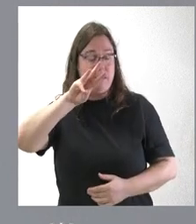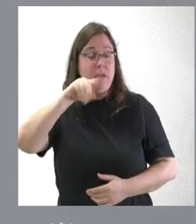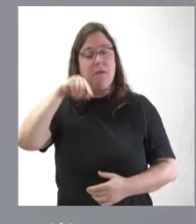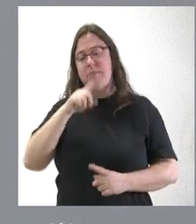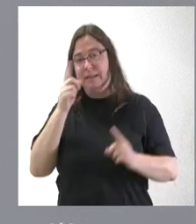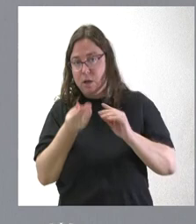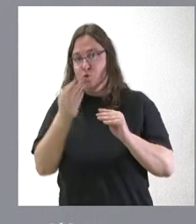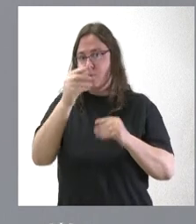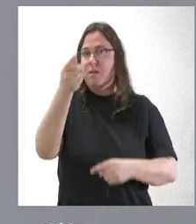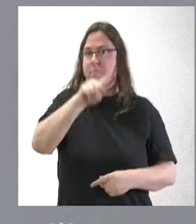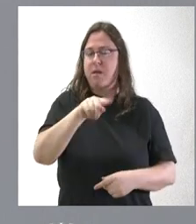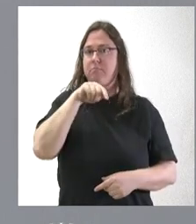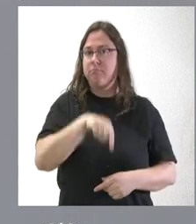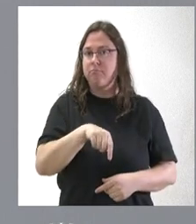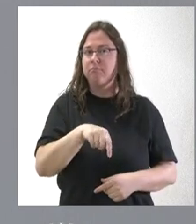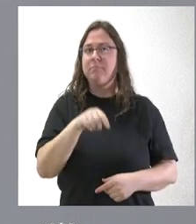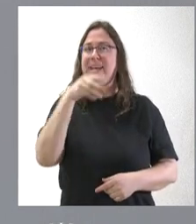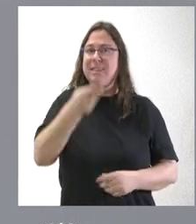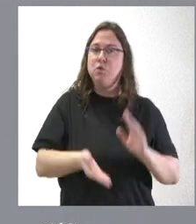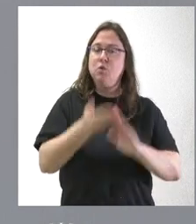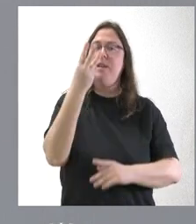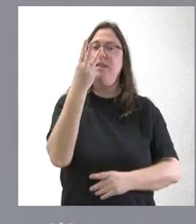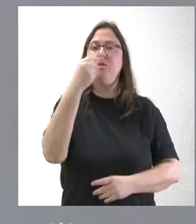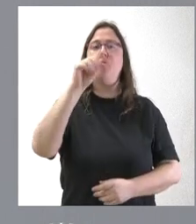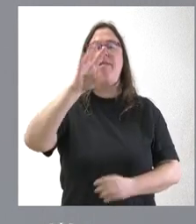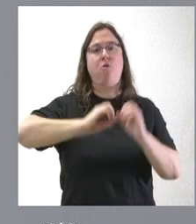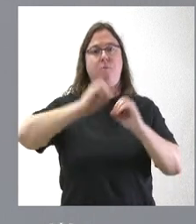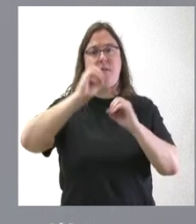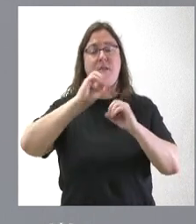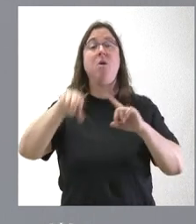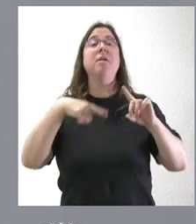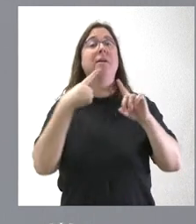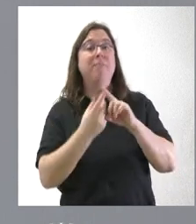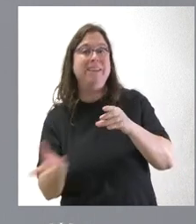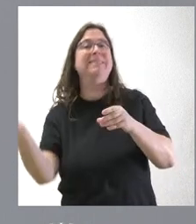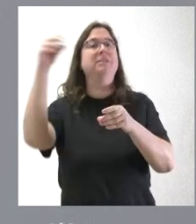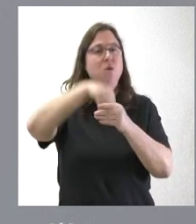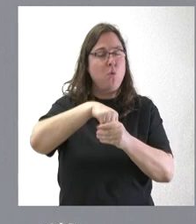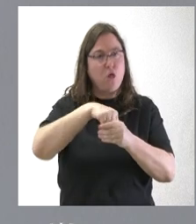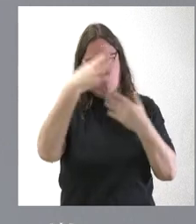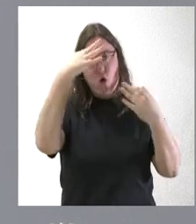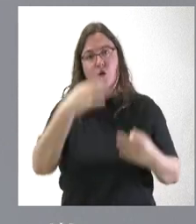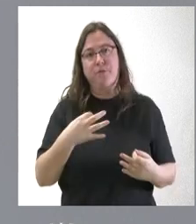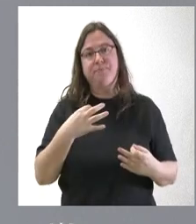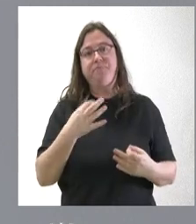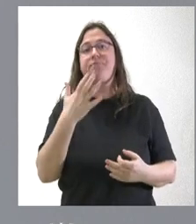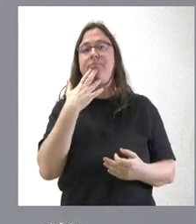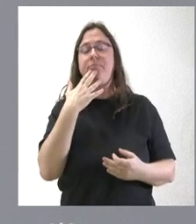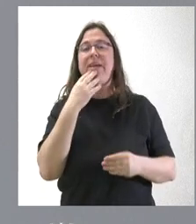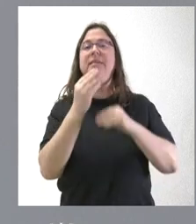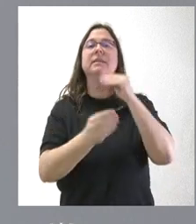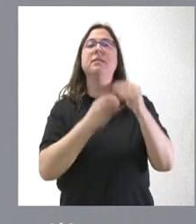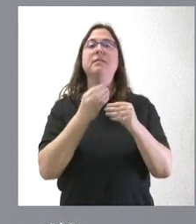terminado para los empleados públicos en Castilla y ahora habrá sido el 3,5%, y a eso habrá que haber incluido, lógicamente, que se ha procedido